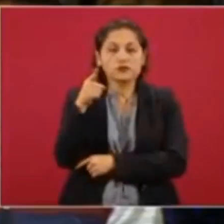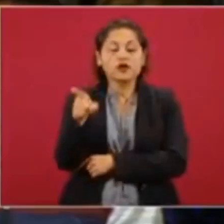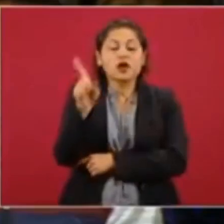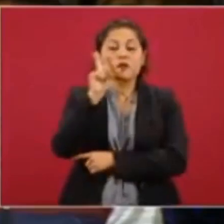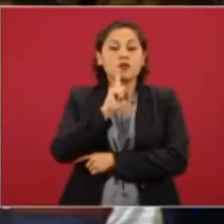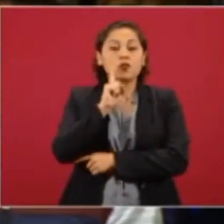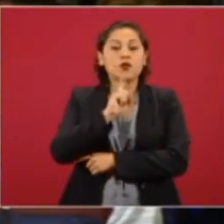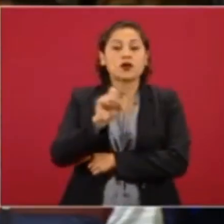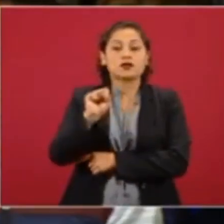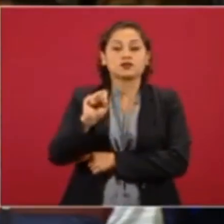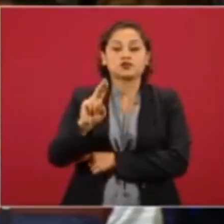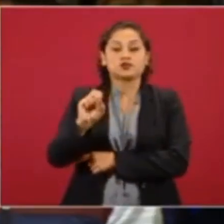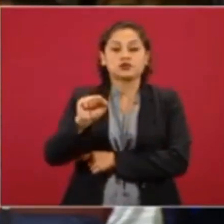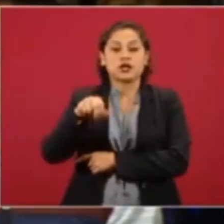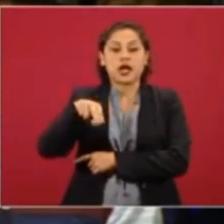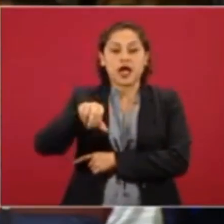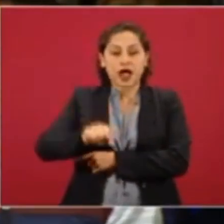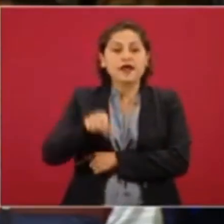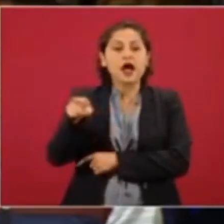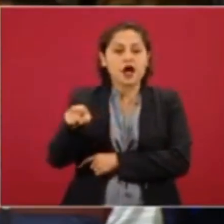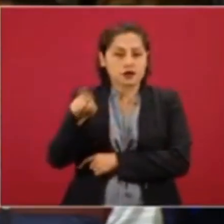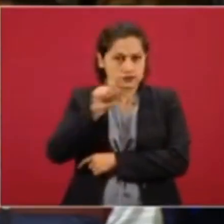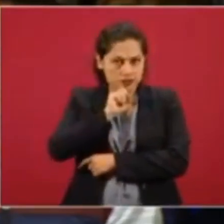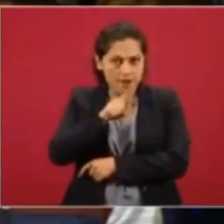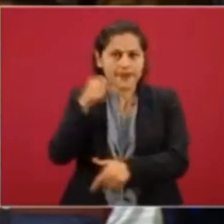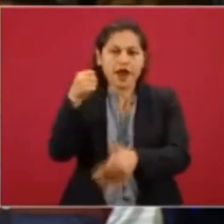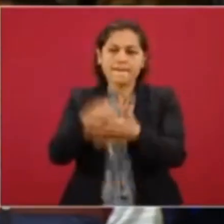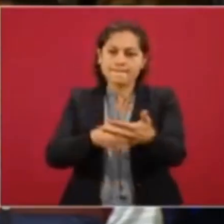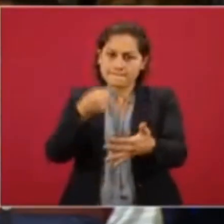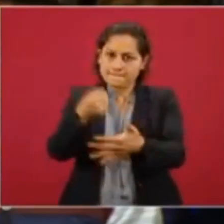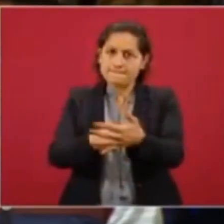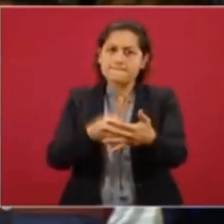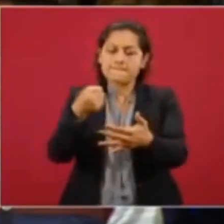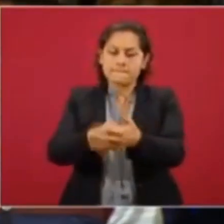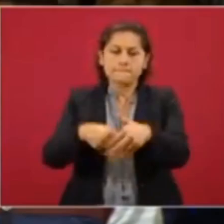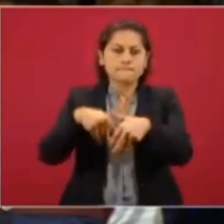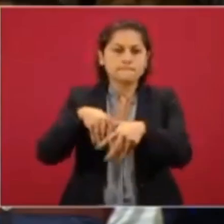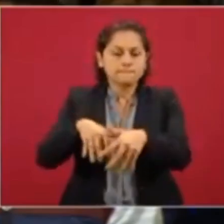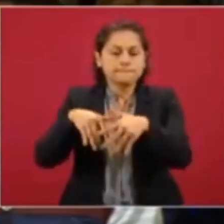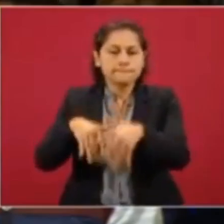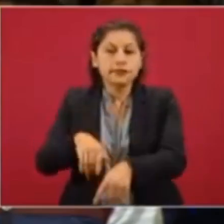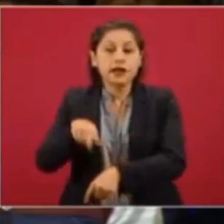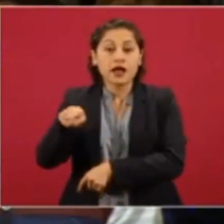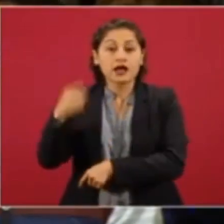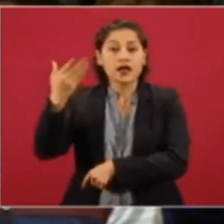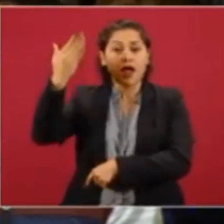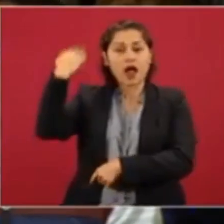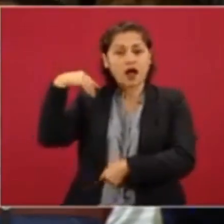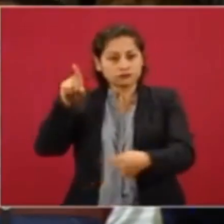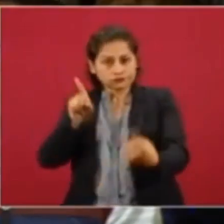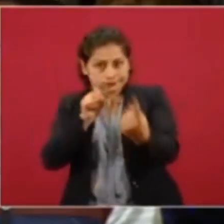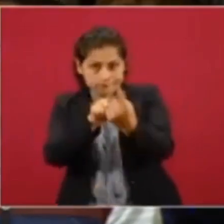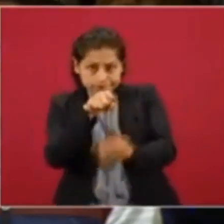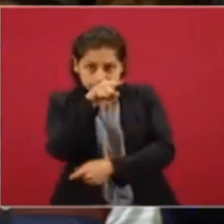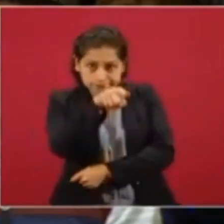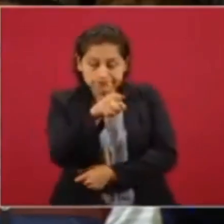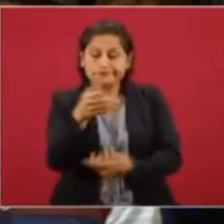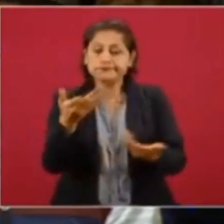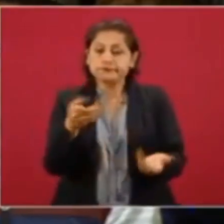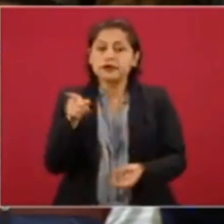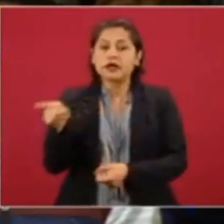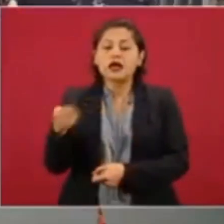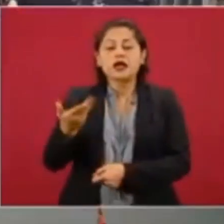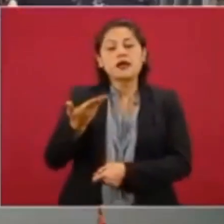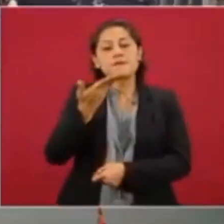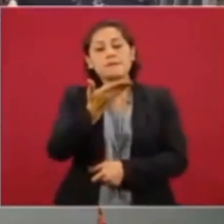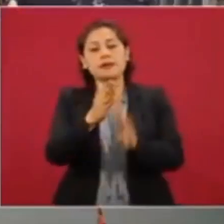Susana Prieto, que incluso ya ha hablado con usted, en donde usted le pide a la secretaria de